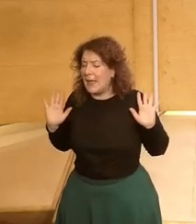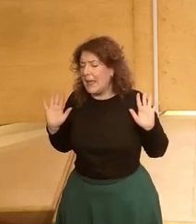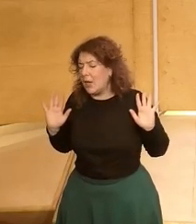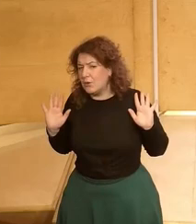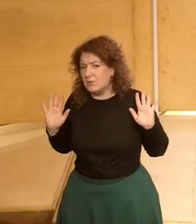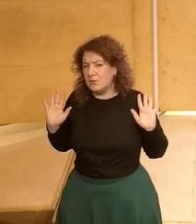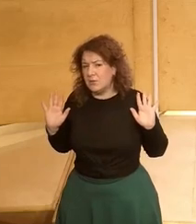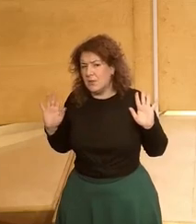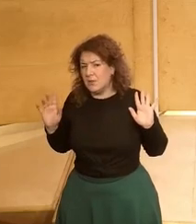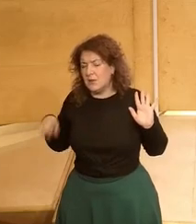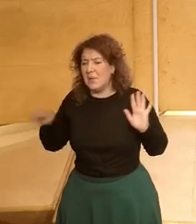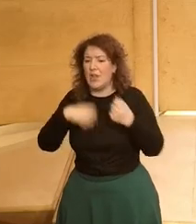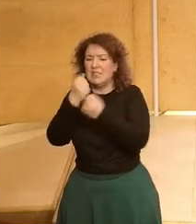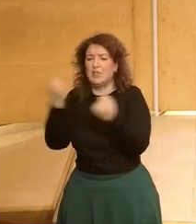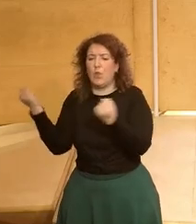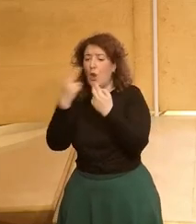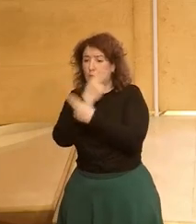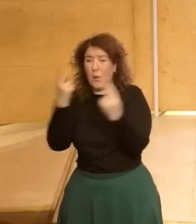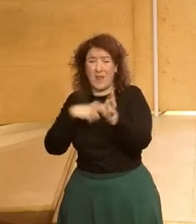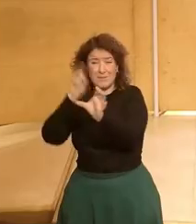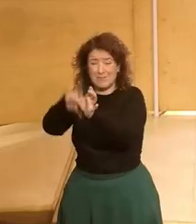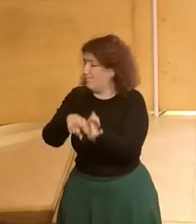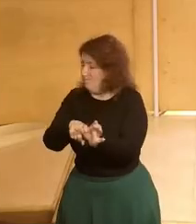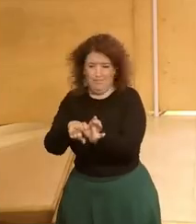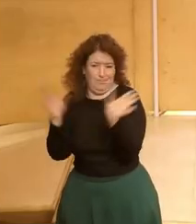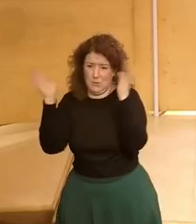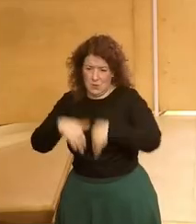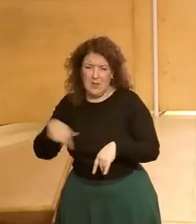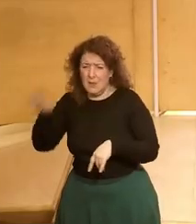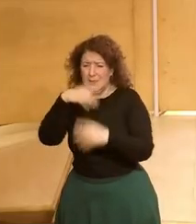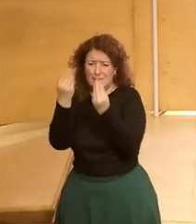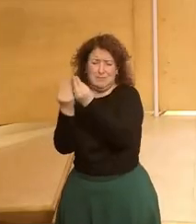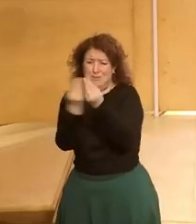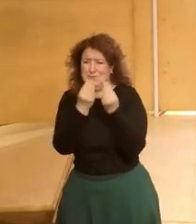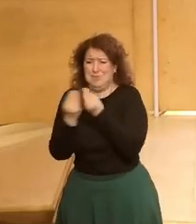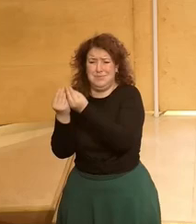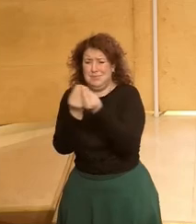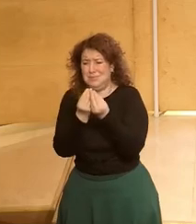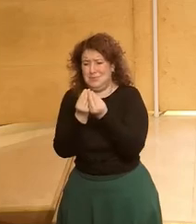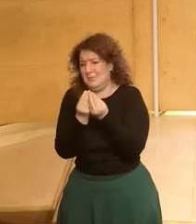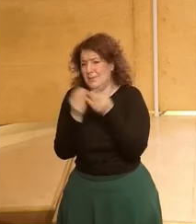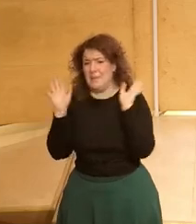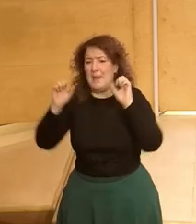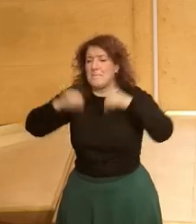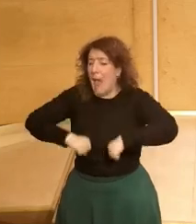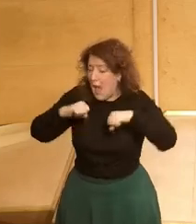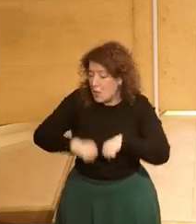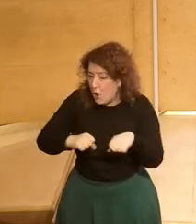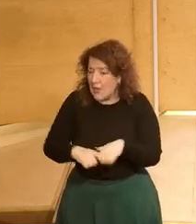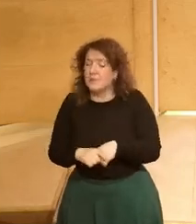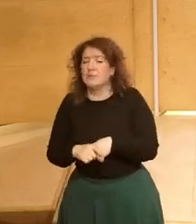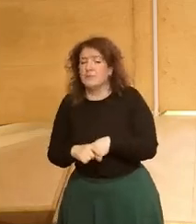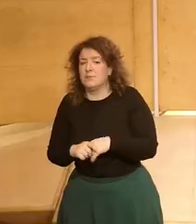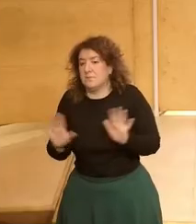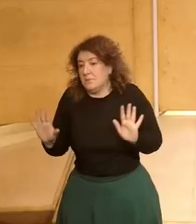normalmente en las instituciones públicas normalmente las instituciones están plagadas de personas de mucha mayor edad que